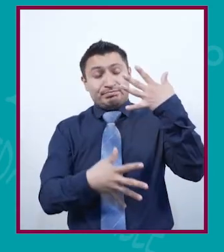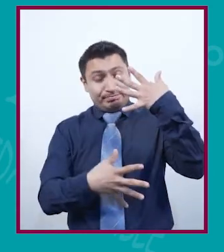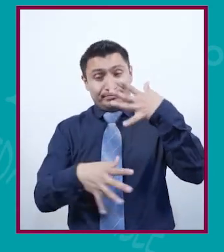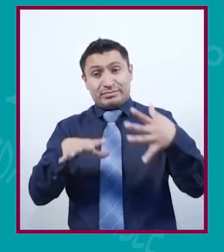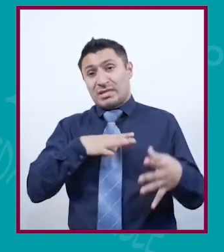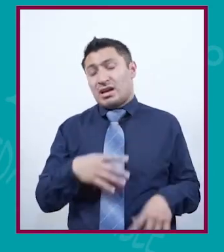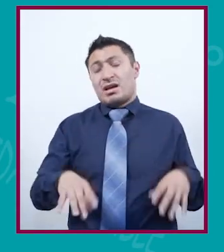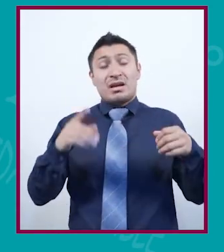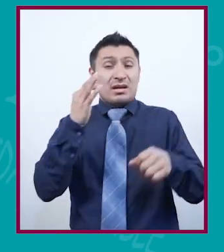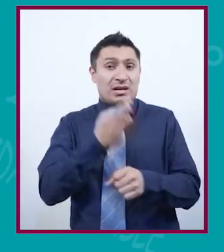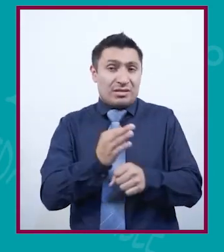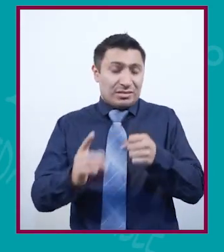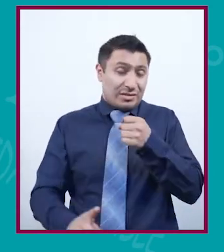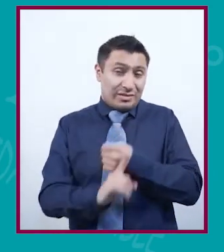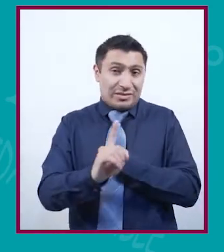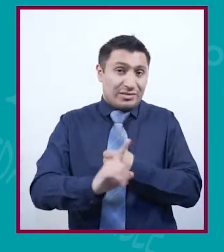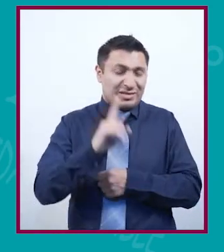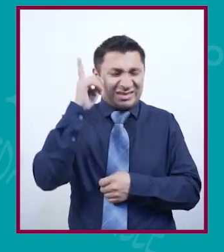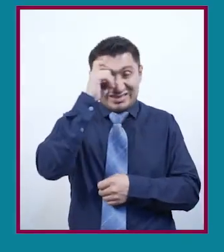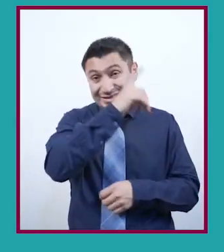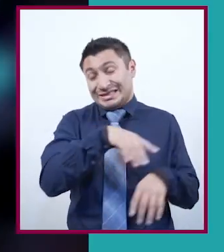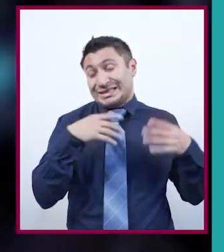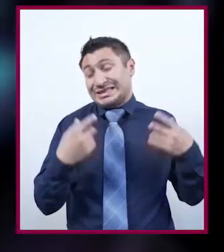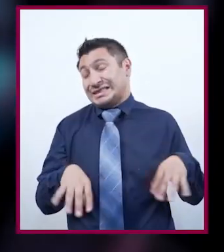estamos en una situación muy crítica.